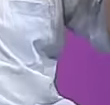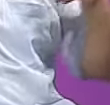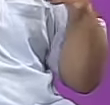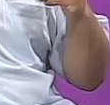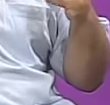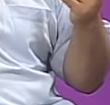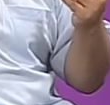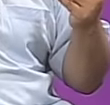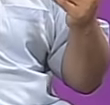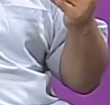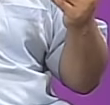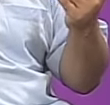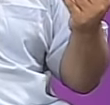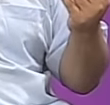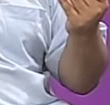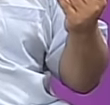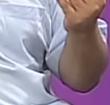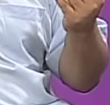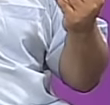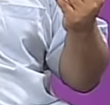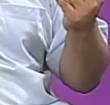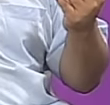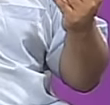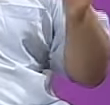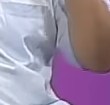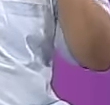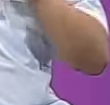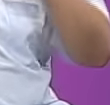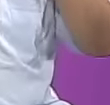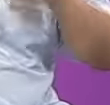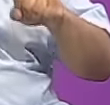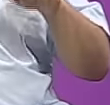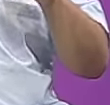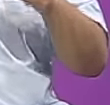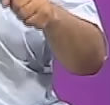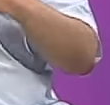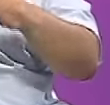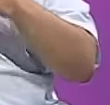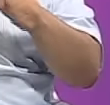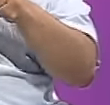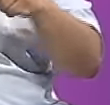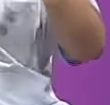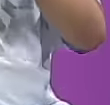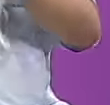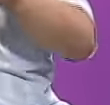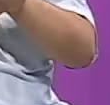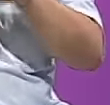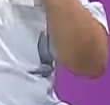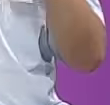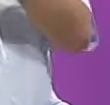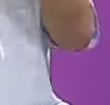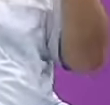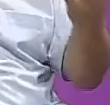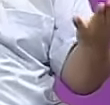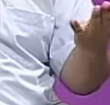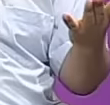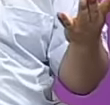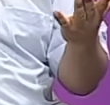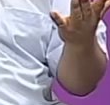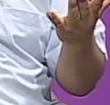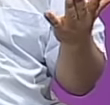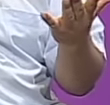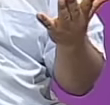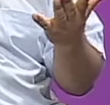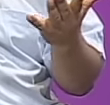que la situación, por ejemplo, mi condición diversa, o las personas con una condición diversa, pueden trabajar de